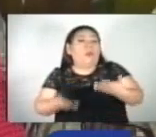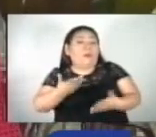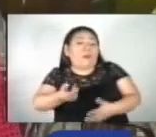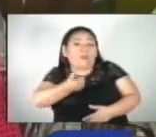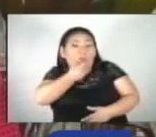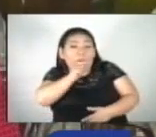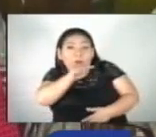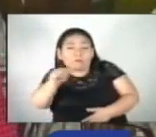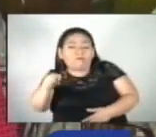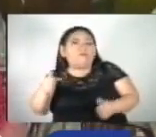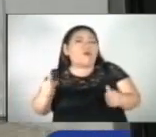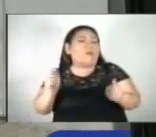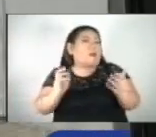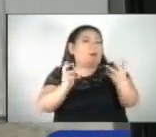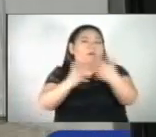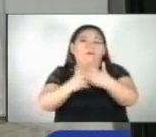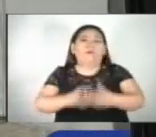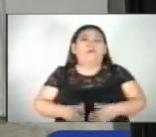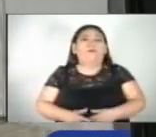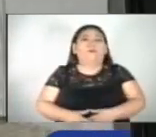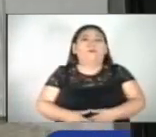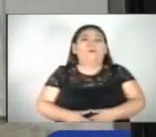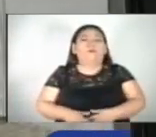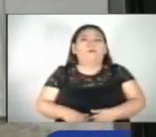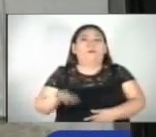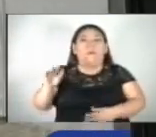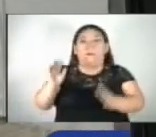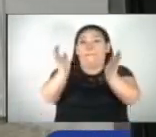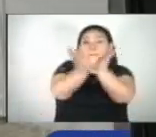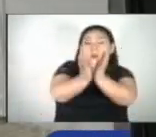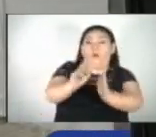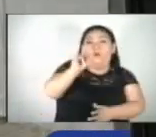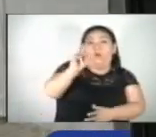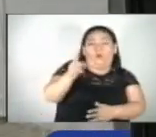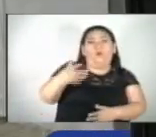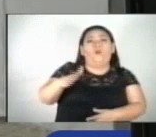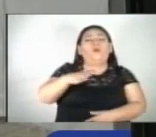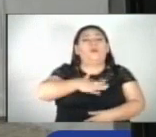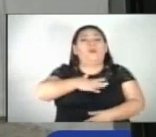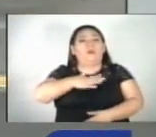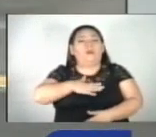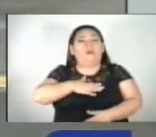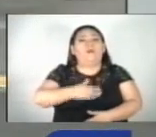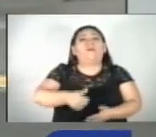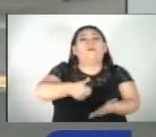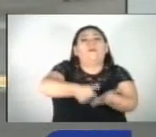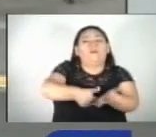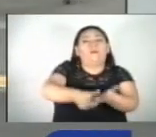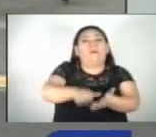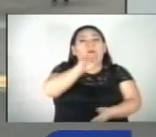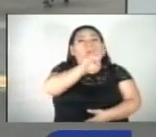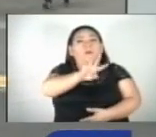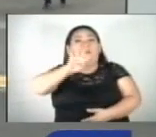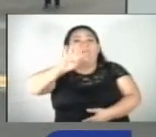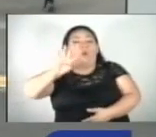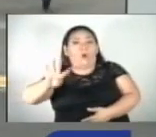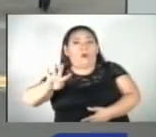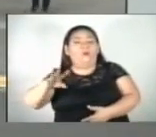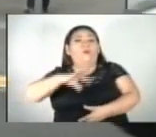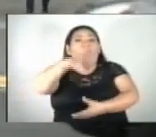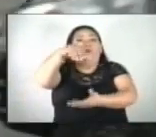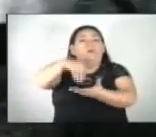todo, bueno, no es actualizada. A partir del primero de mayo, El Salvador contará con 44 municipios que aglutinará